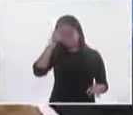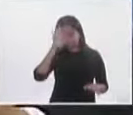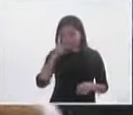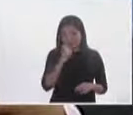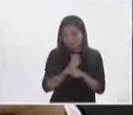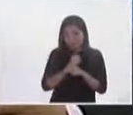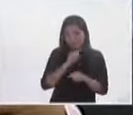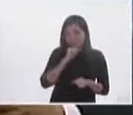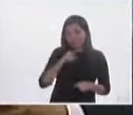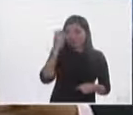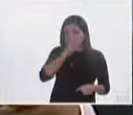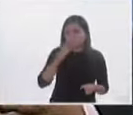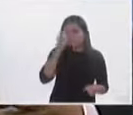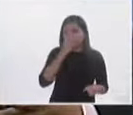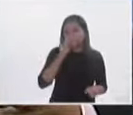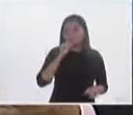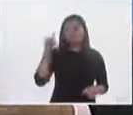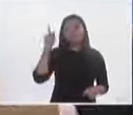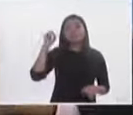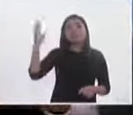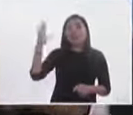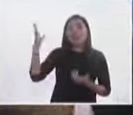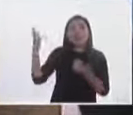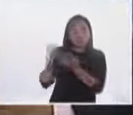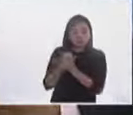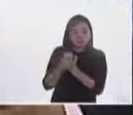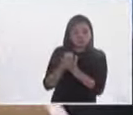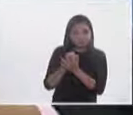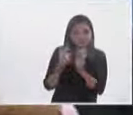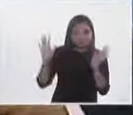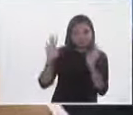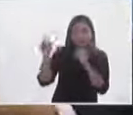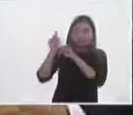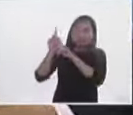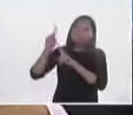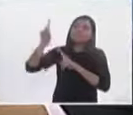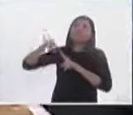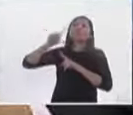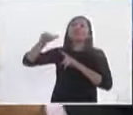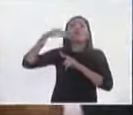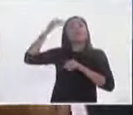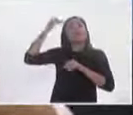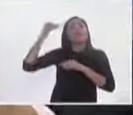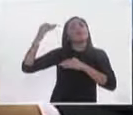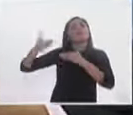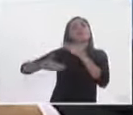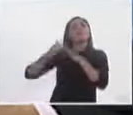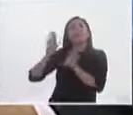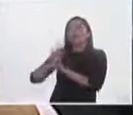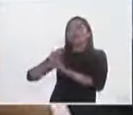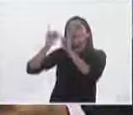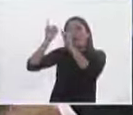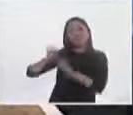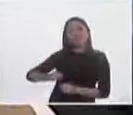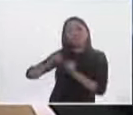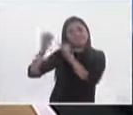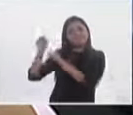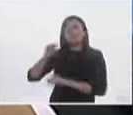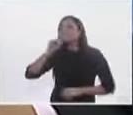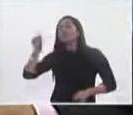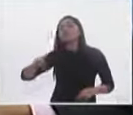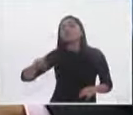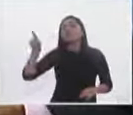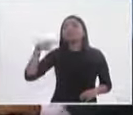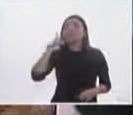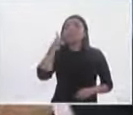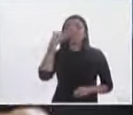evaluando a los que ya obtuvieron un triunfo y después también conociendo los perfiles de quienes pretendan aspirar a un cargo